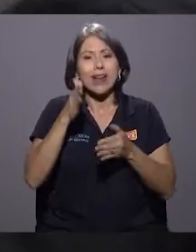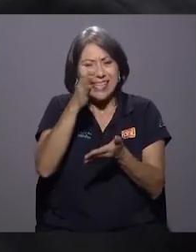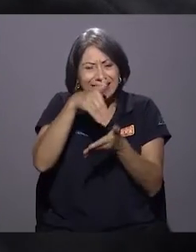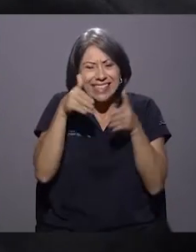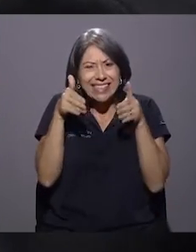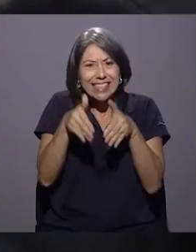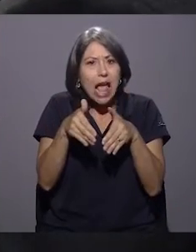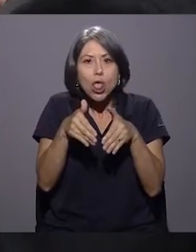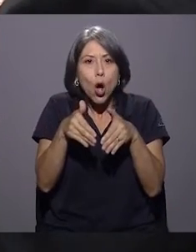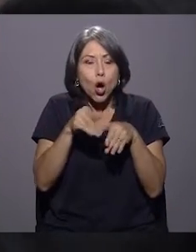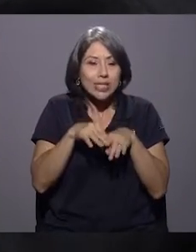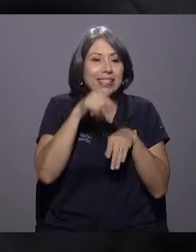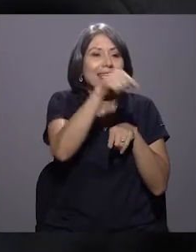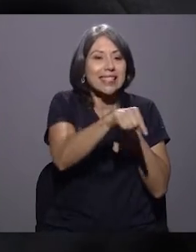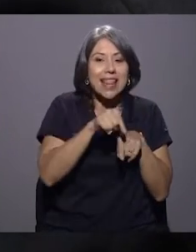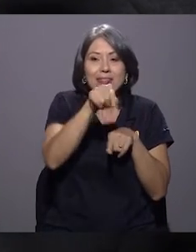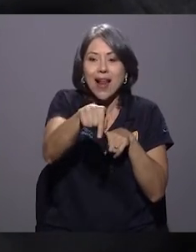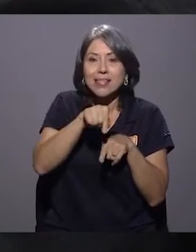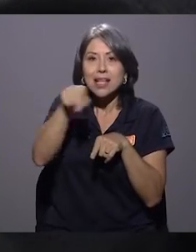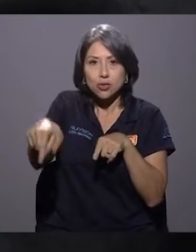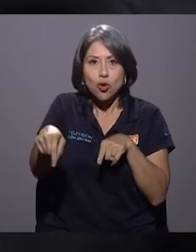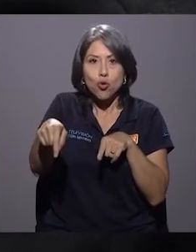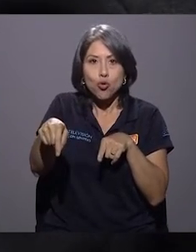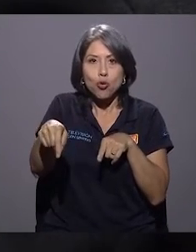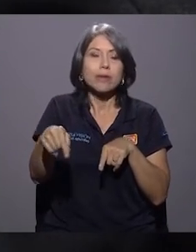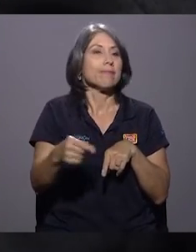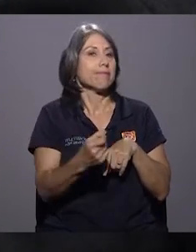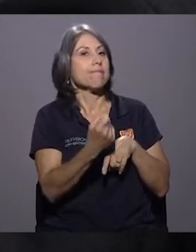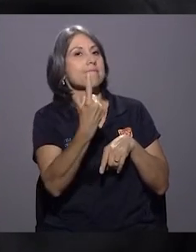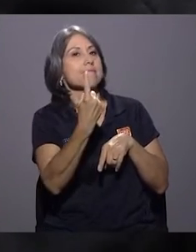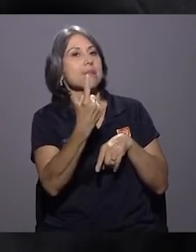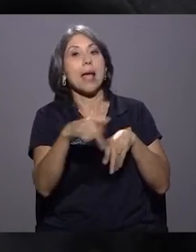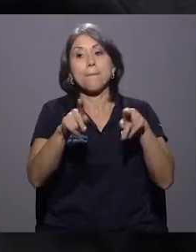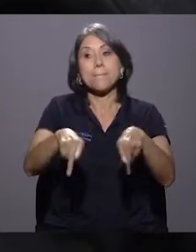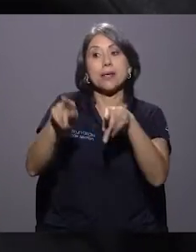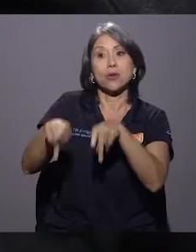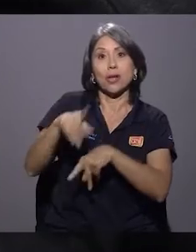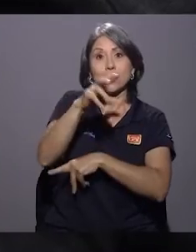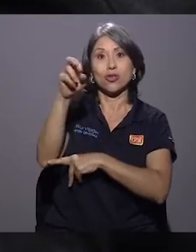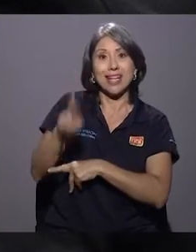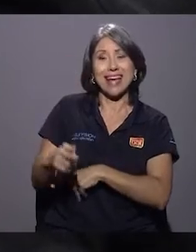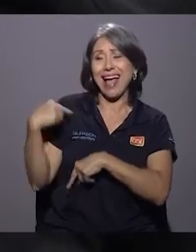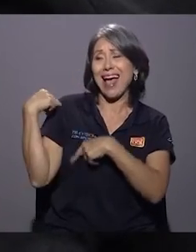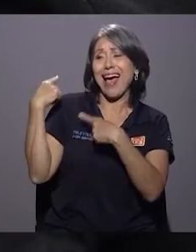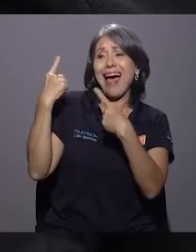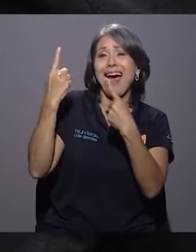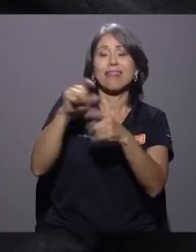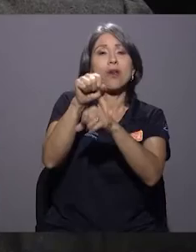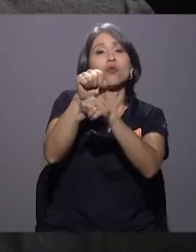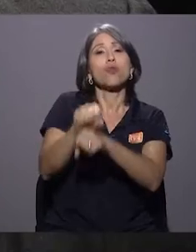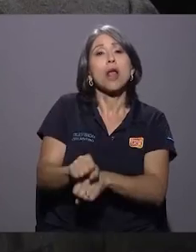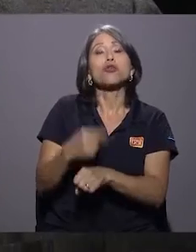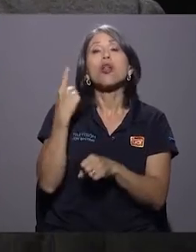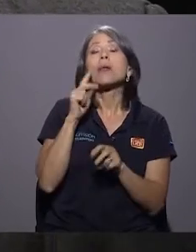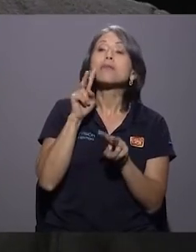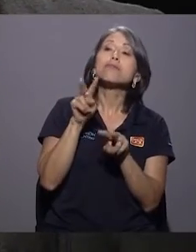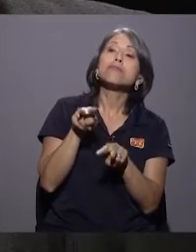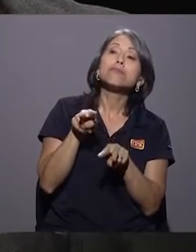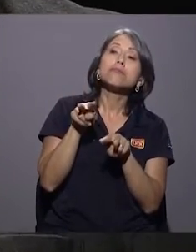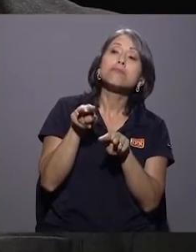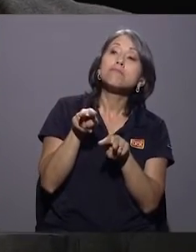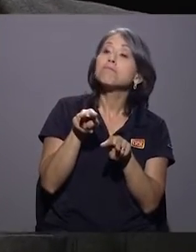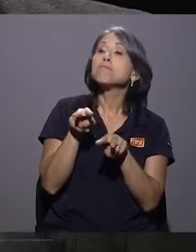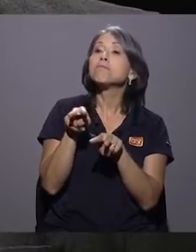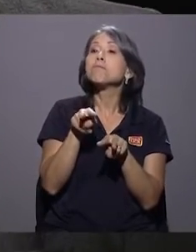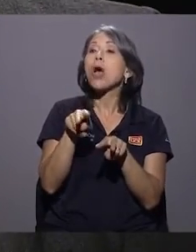que es algo más grande. Sí, lo entiendo. Los ciudadanos en Costa Rica estábamos acostumbrados a ser espectadores, mientras otros